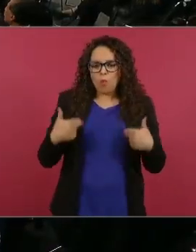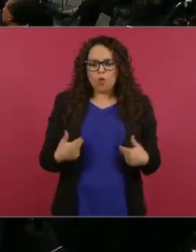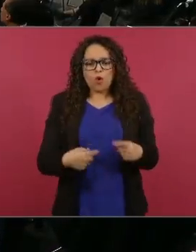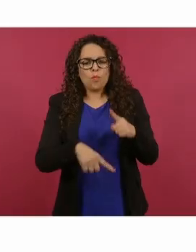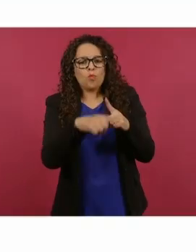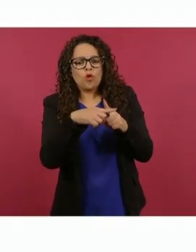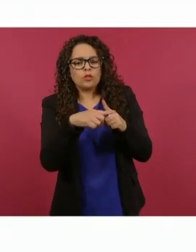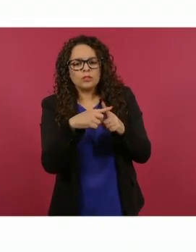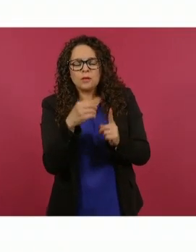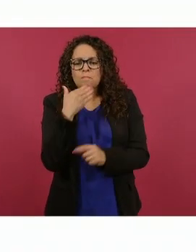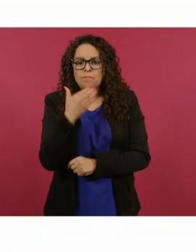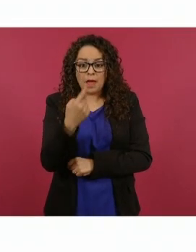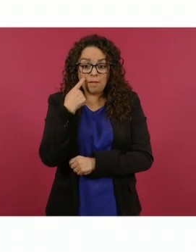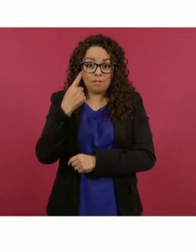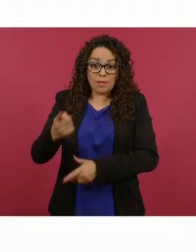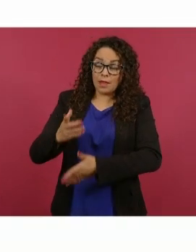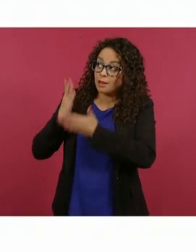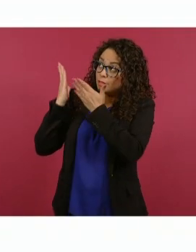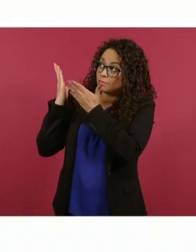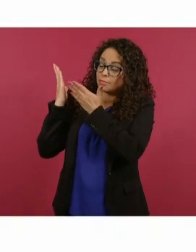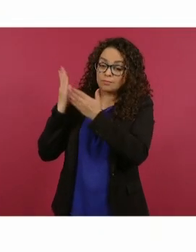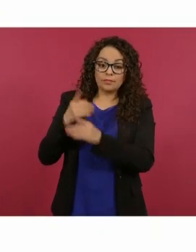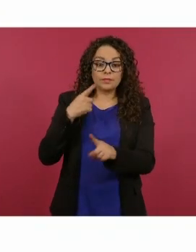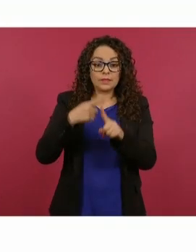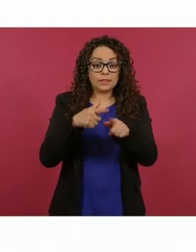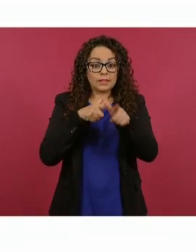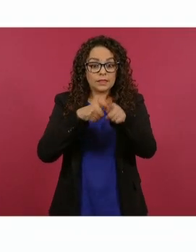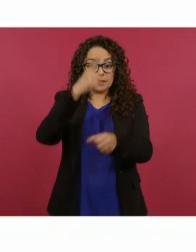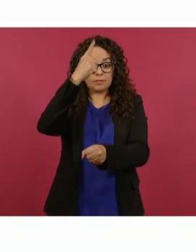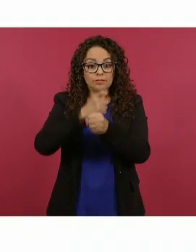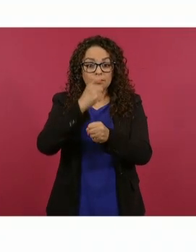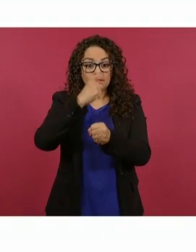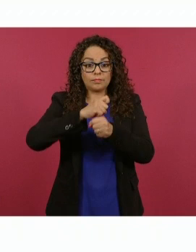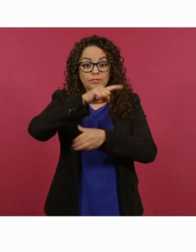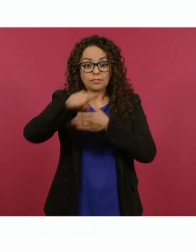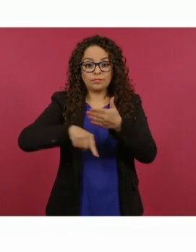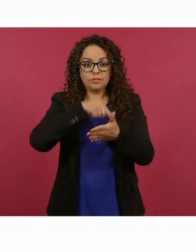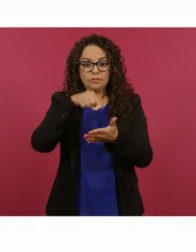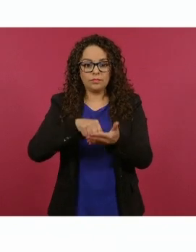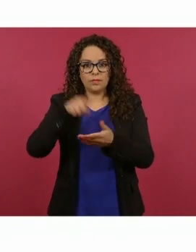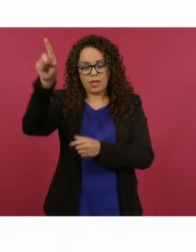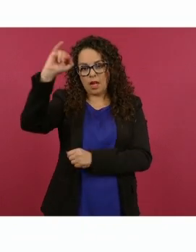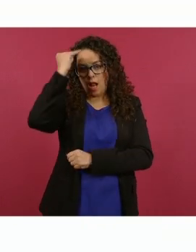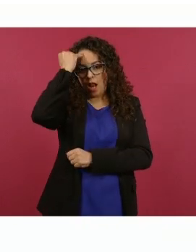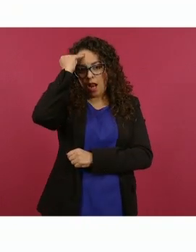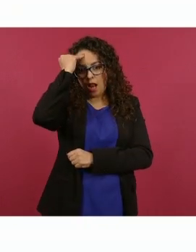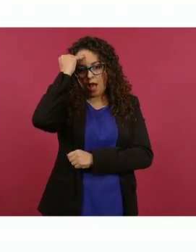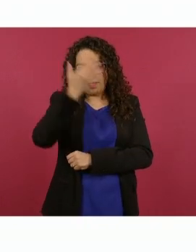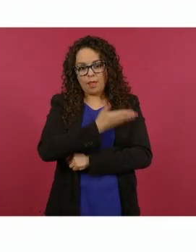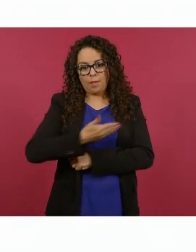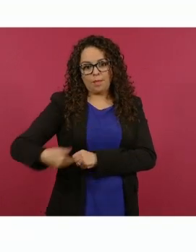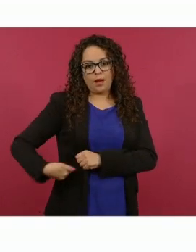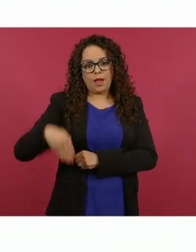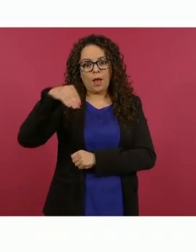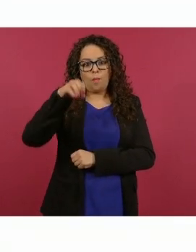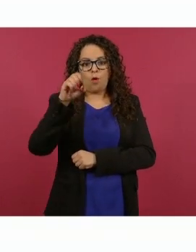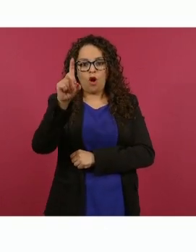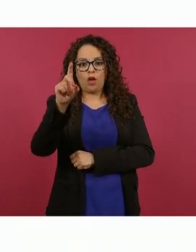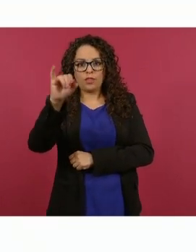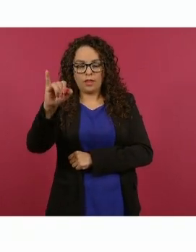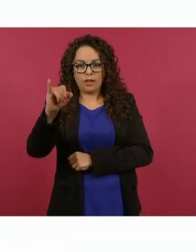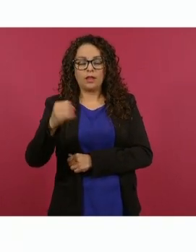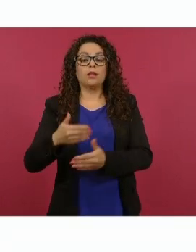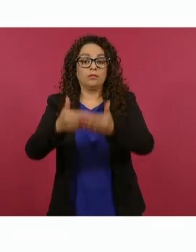nada más nos sigue ganando Modi de la India estamos en segundo